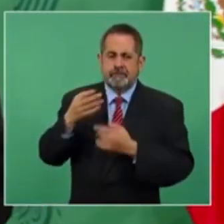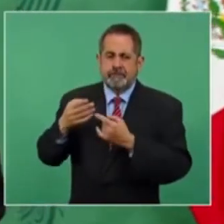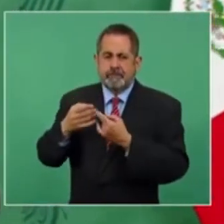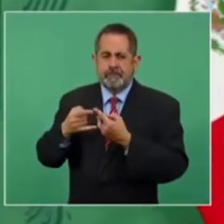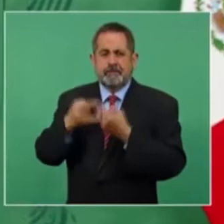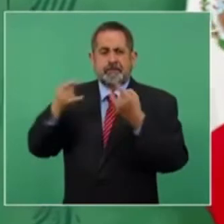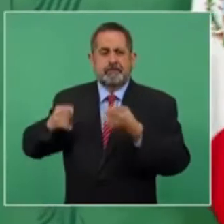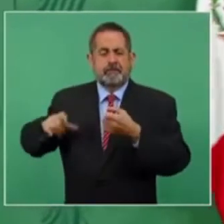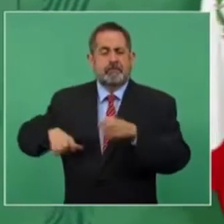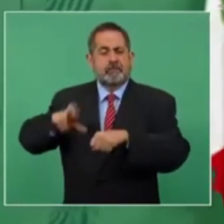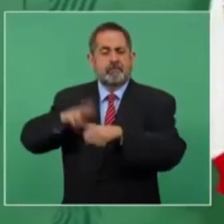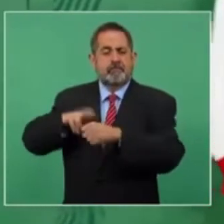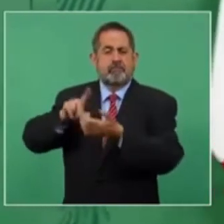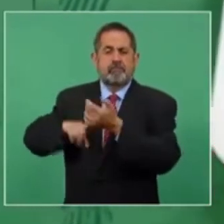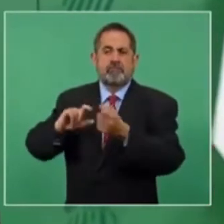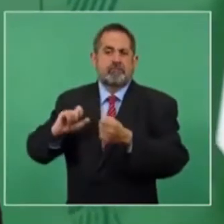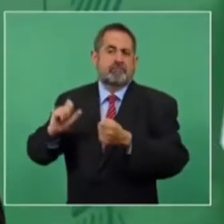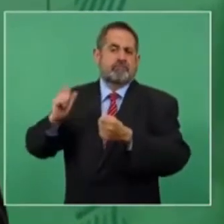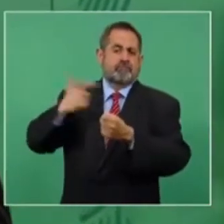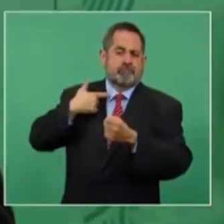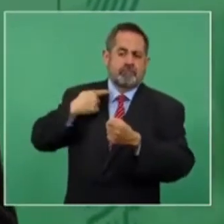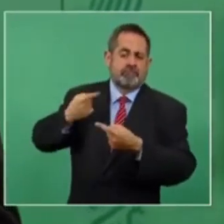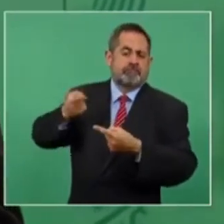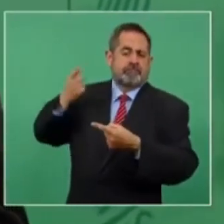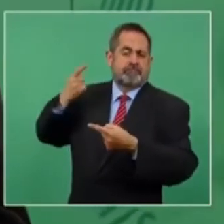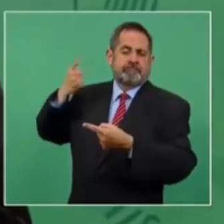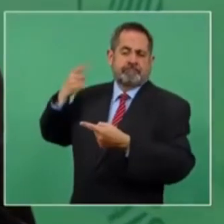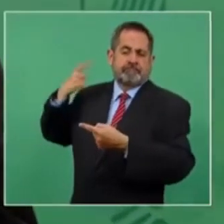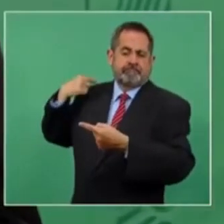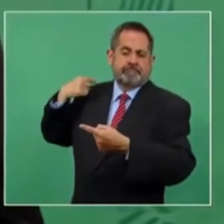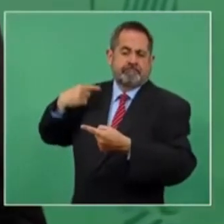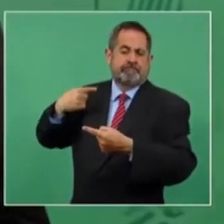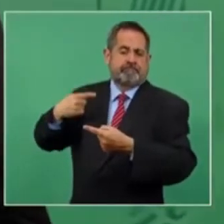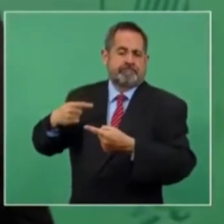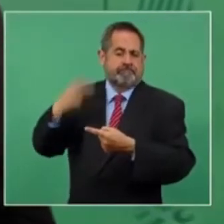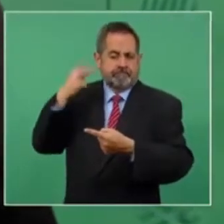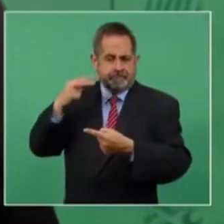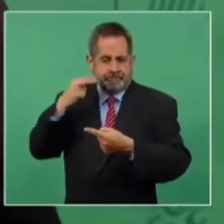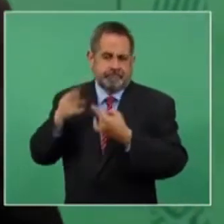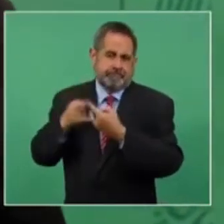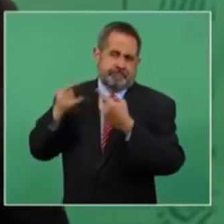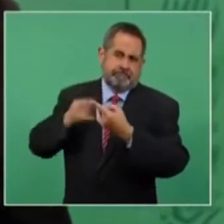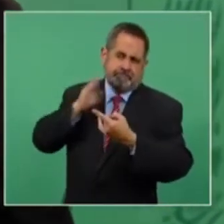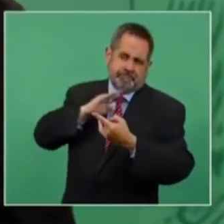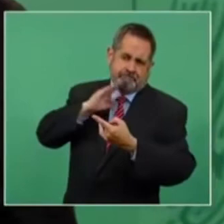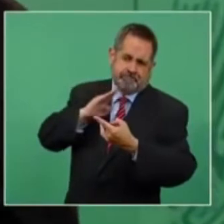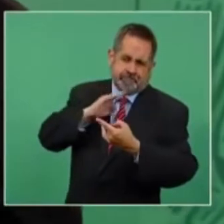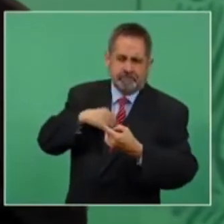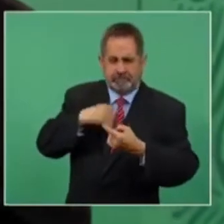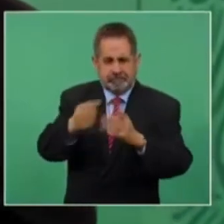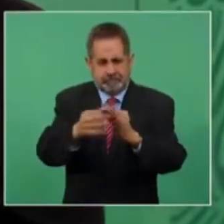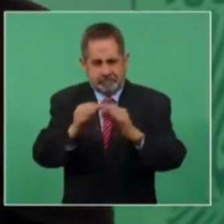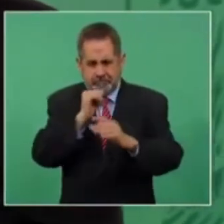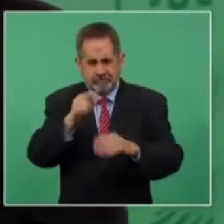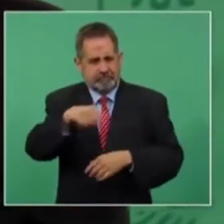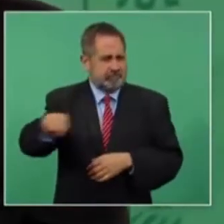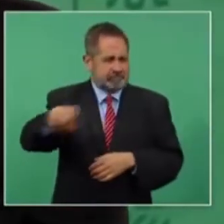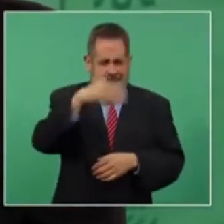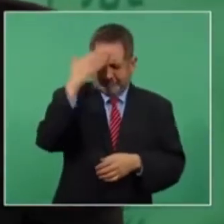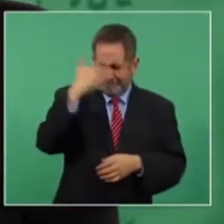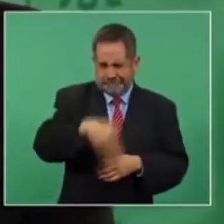gobernadores de los últimos tiempos en Veracruz, no lo voy a hacer, eso lo saben